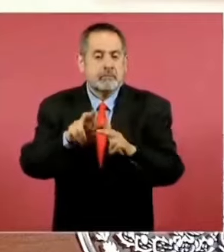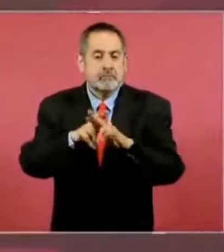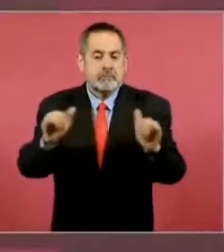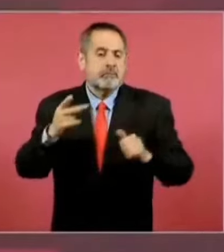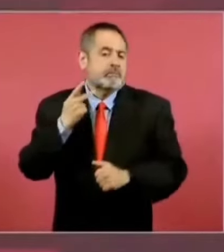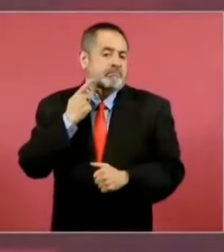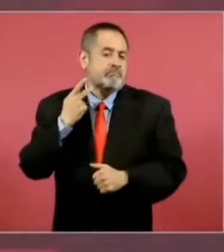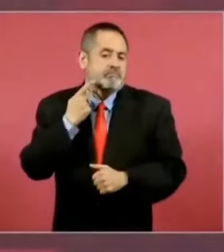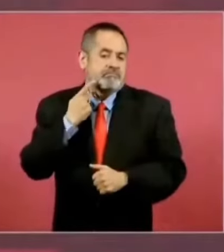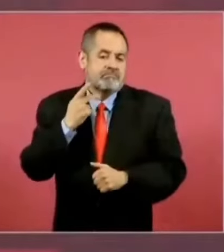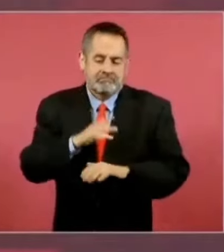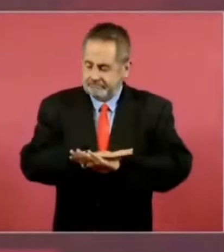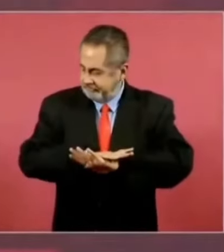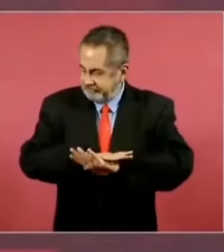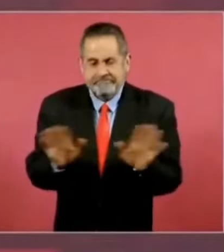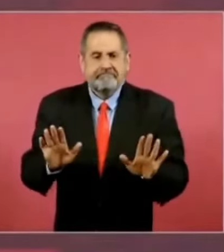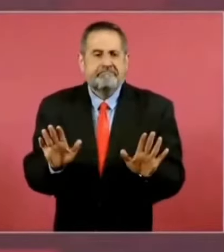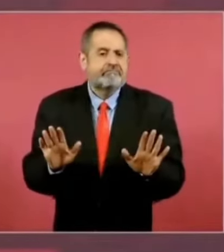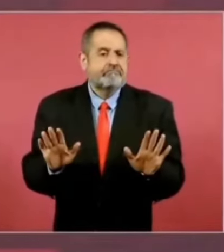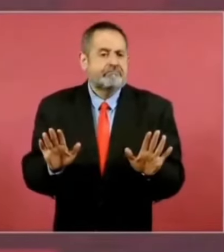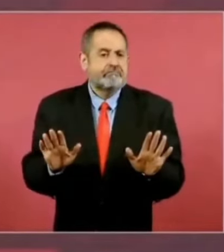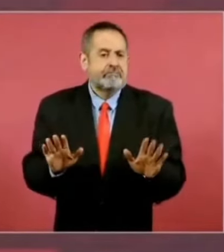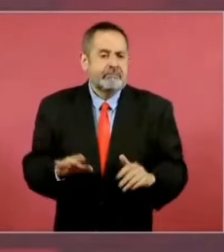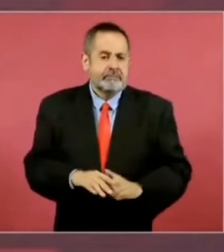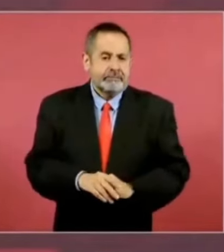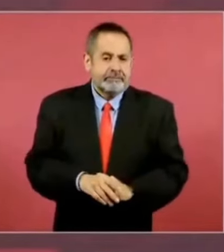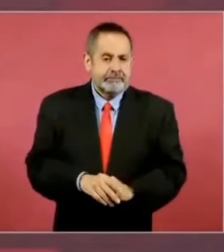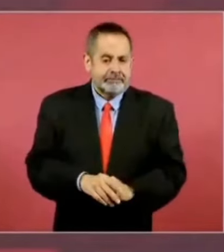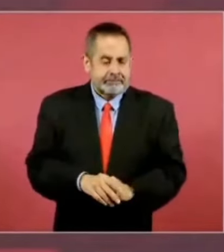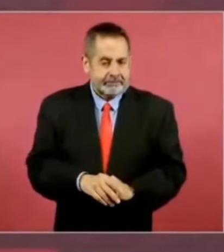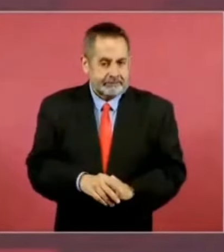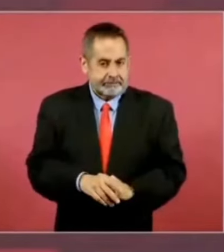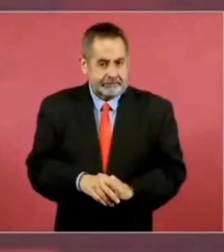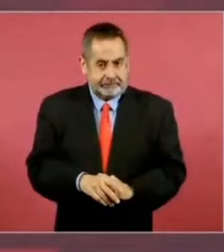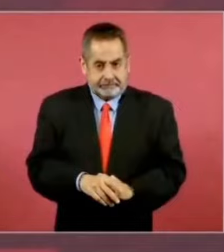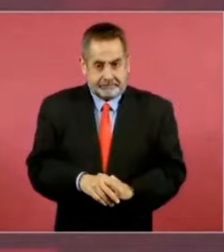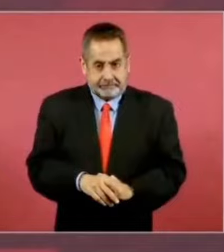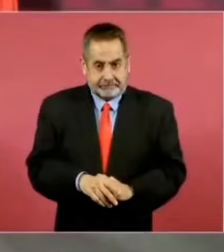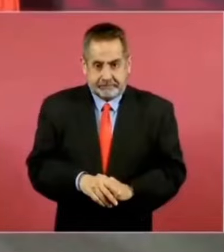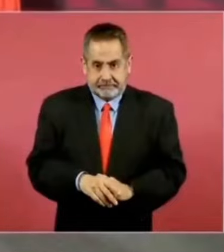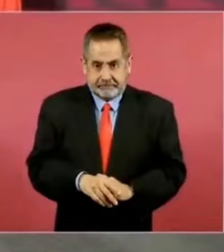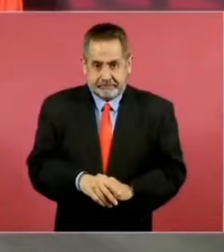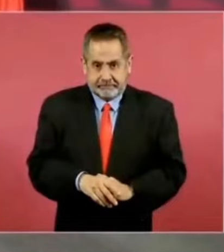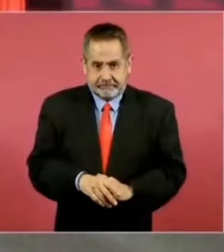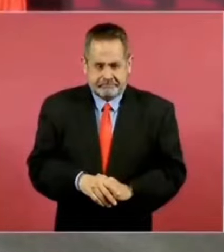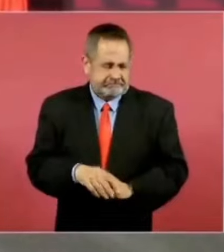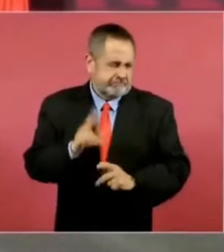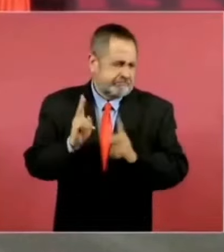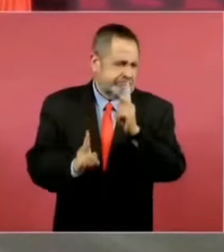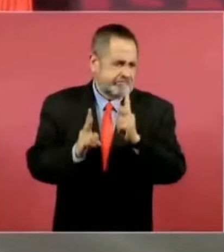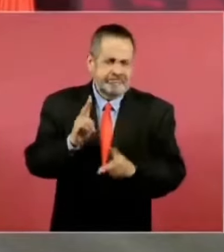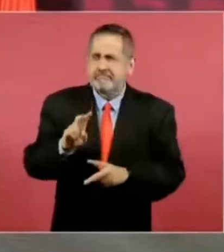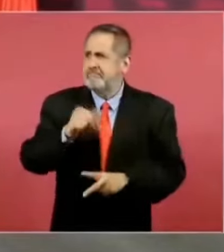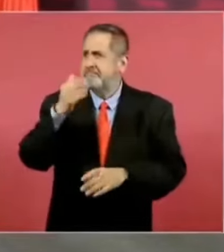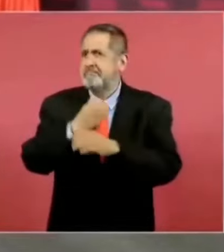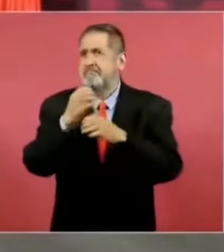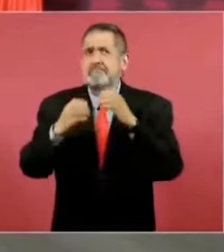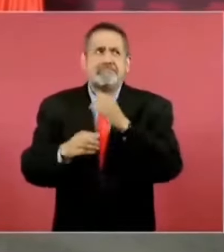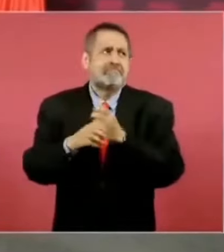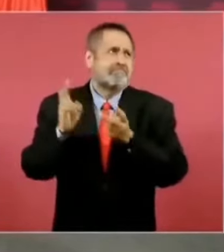que platiquemos de otras cosas,